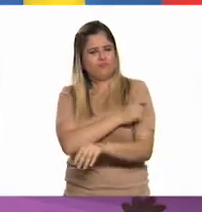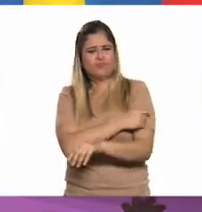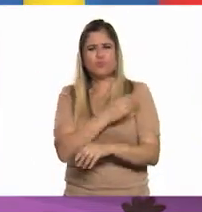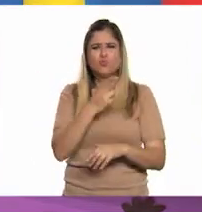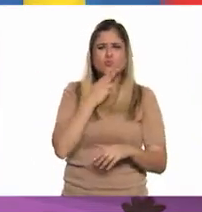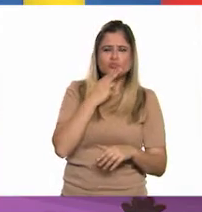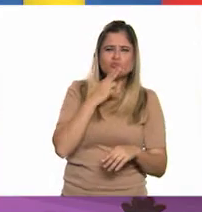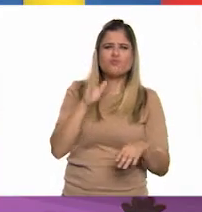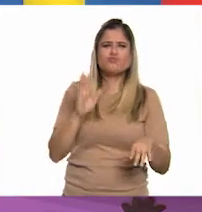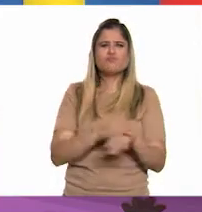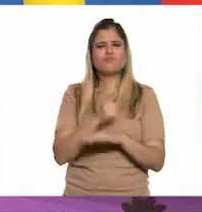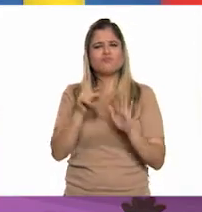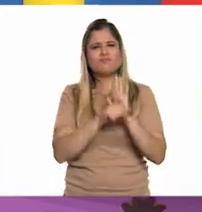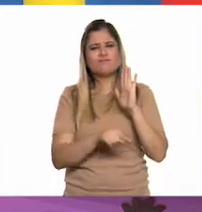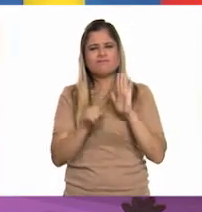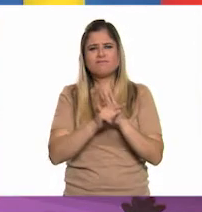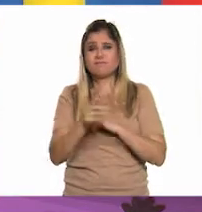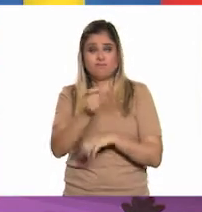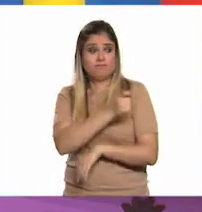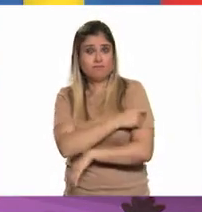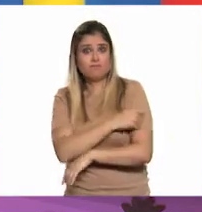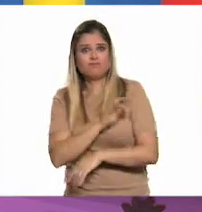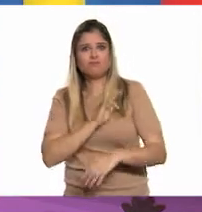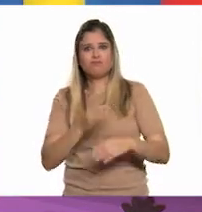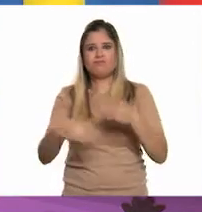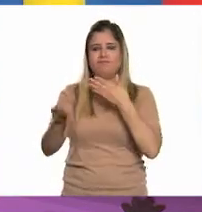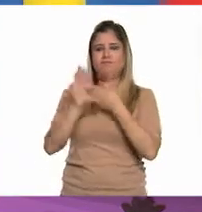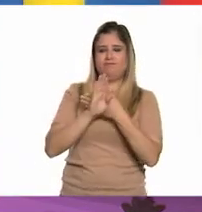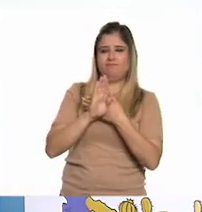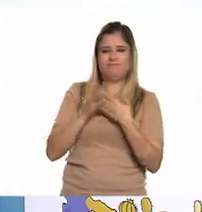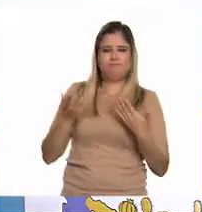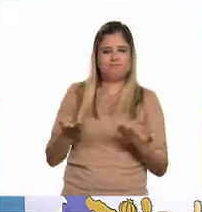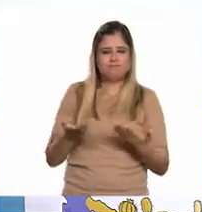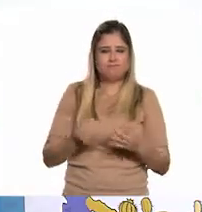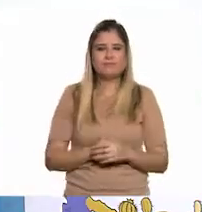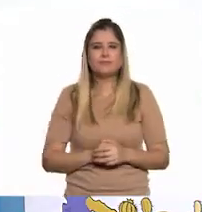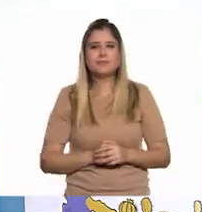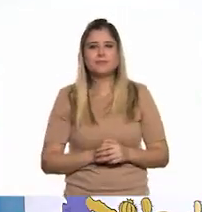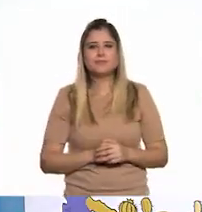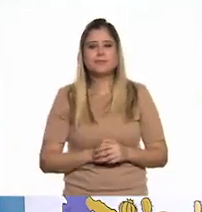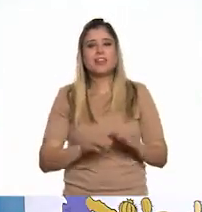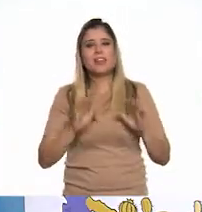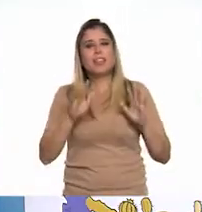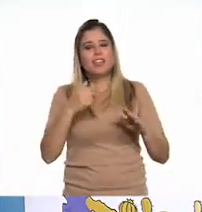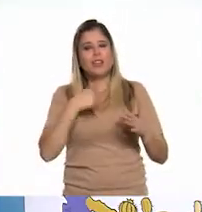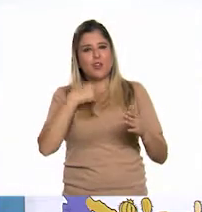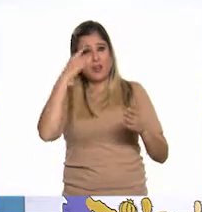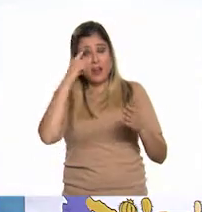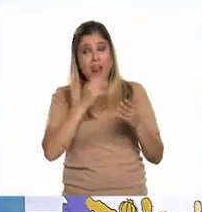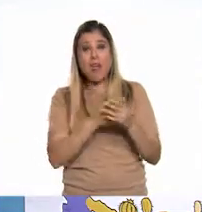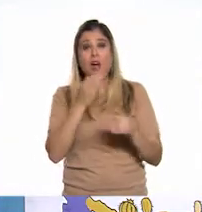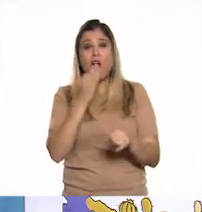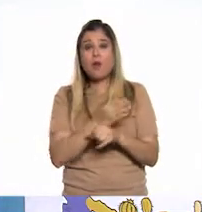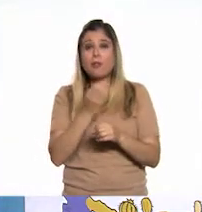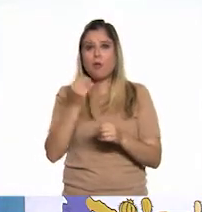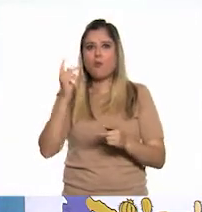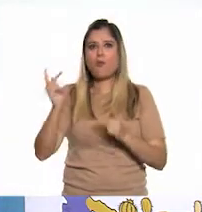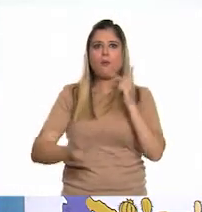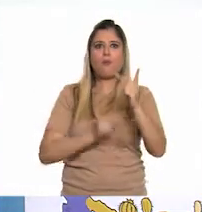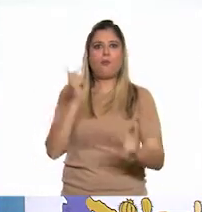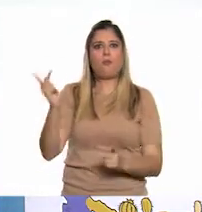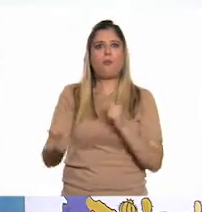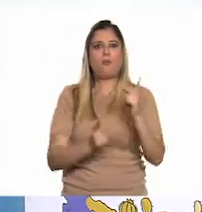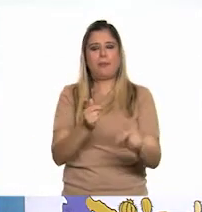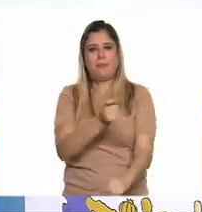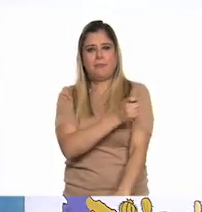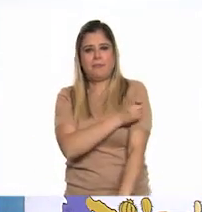dicen que si no, no se vacuna uno, pues, termina afectando a los demás. Pues, yo creo que han planteado muchas preguntas sobre las